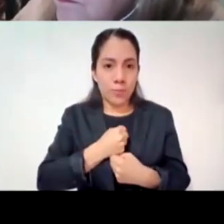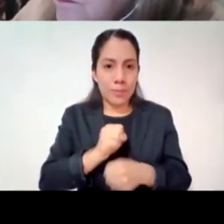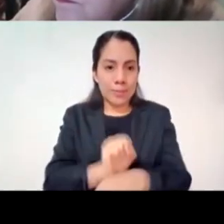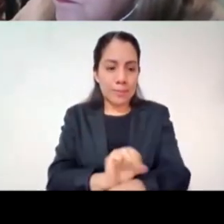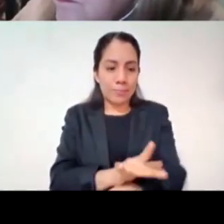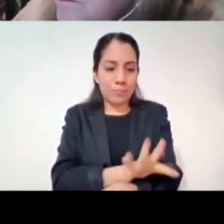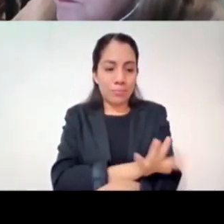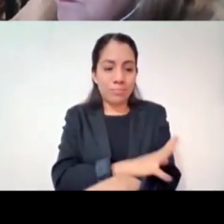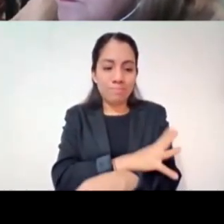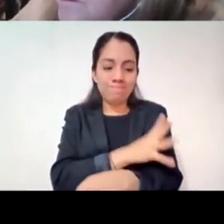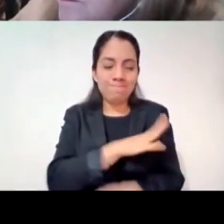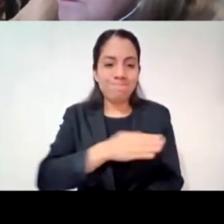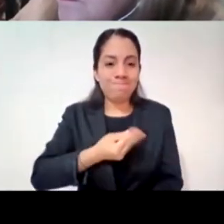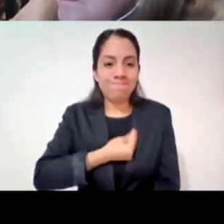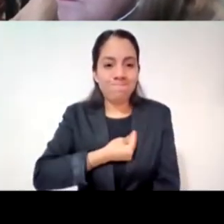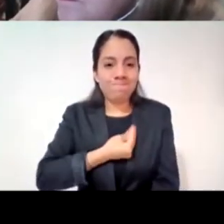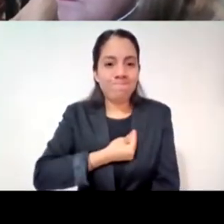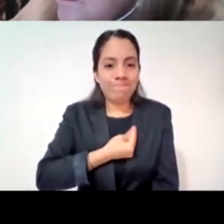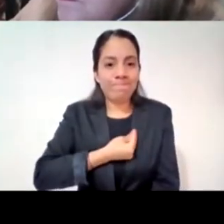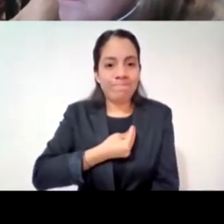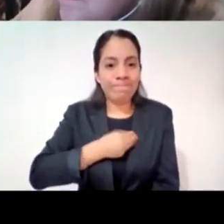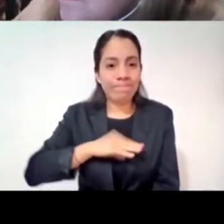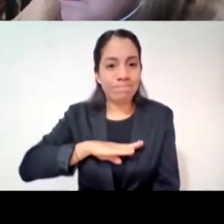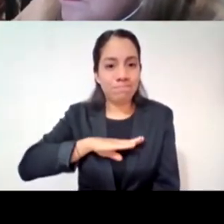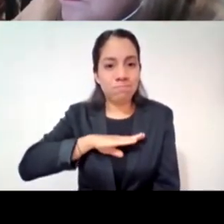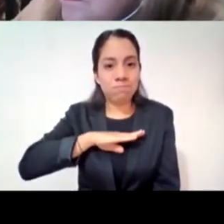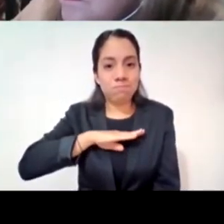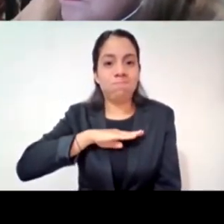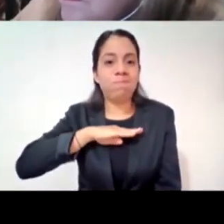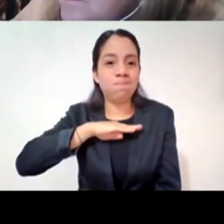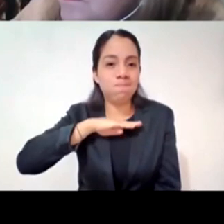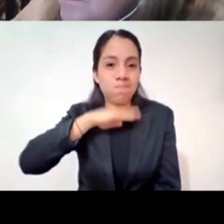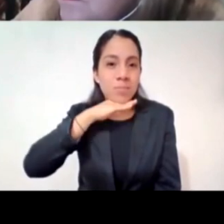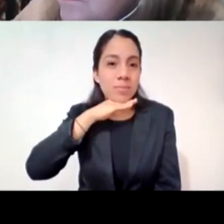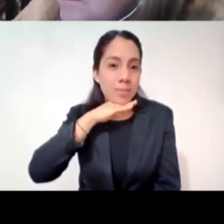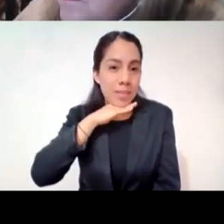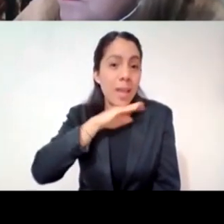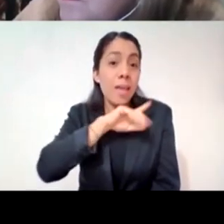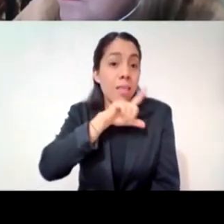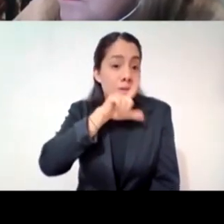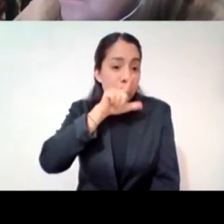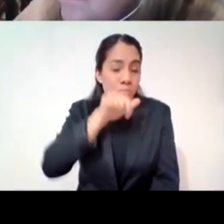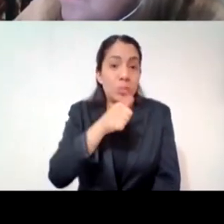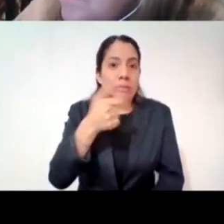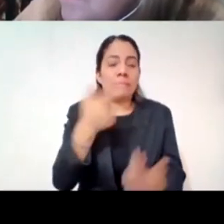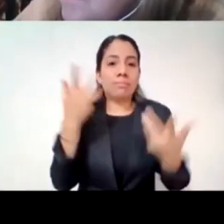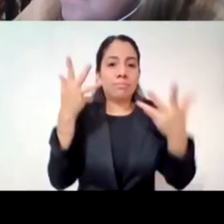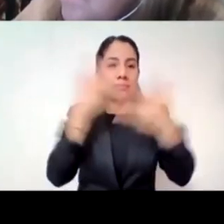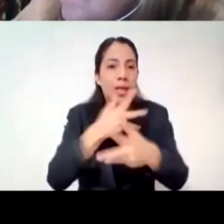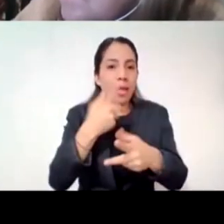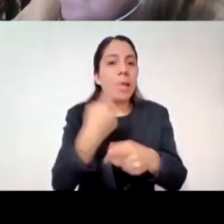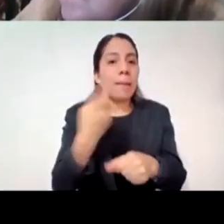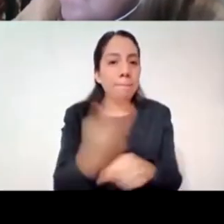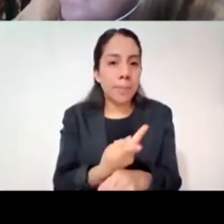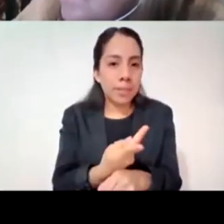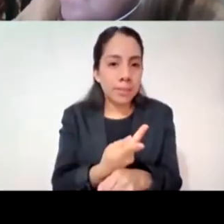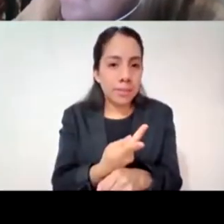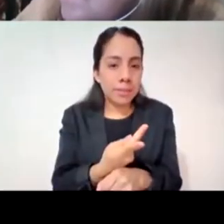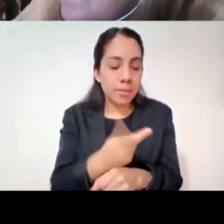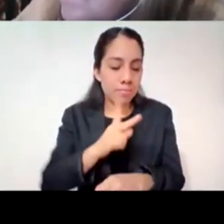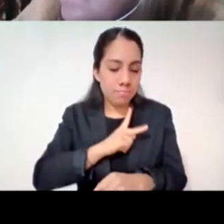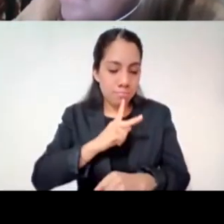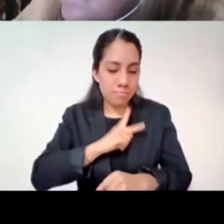un principio el proceso de duelo tiene que ver con la emocionalidad del impacto a veces este impacto es tan fuerte